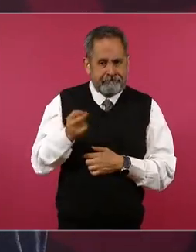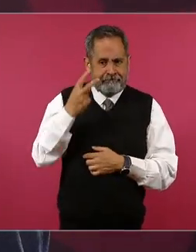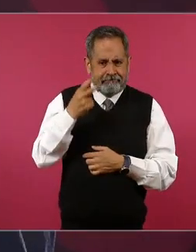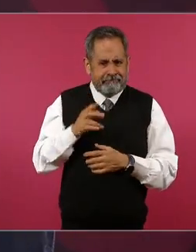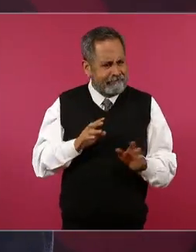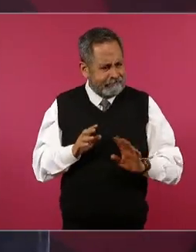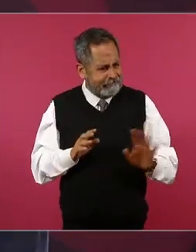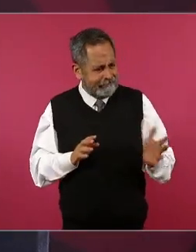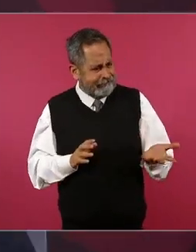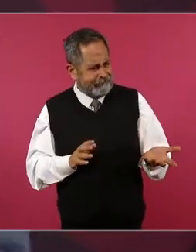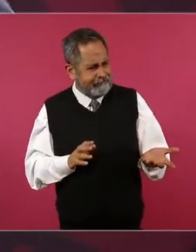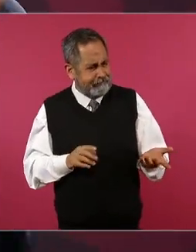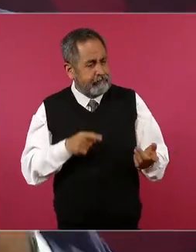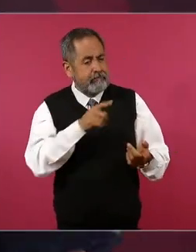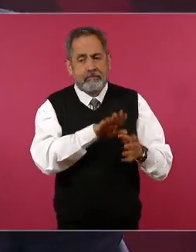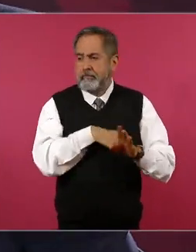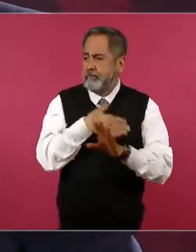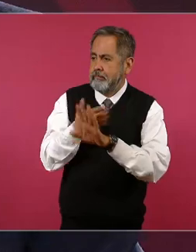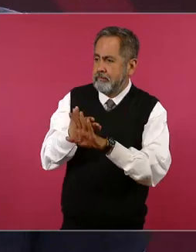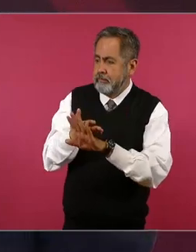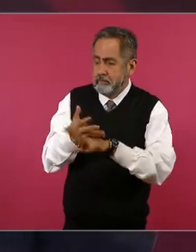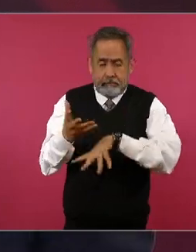criticar si ahora